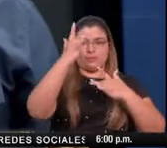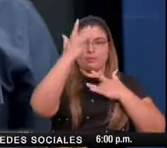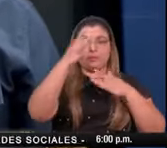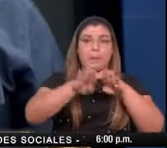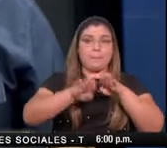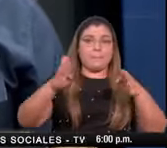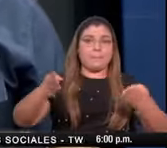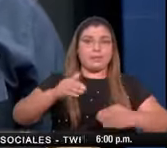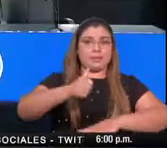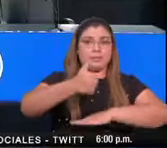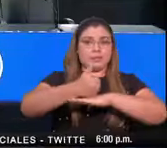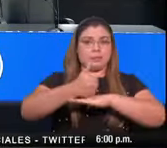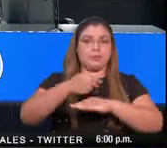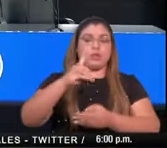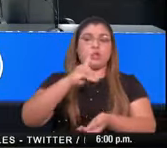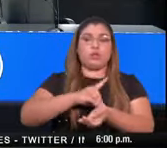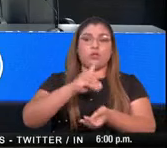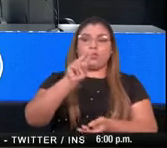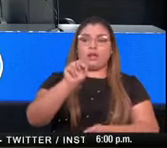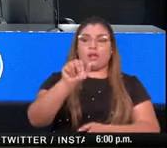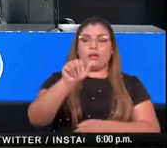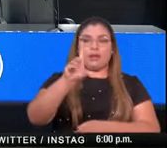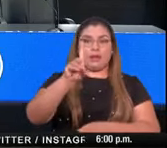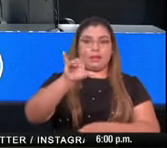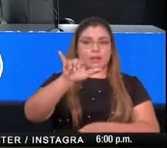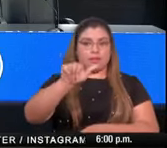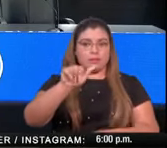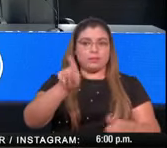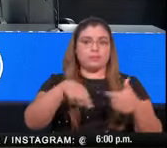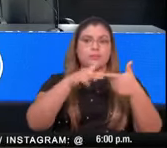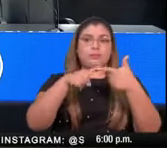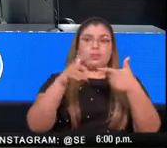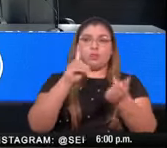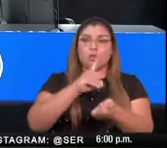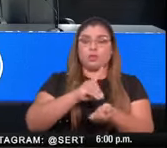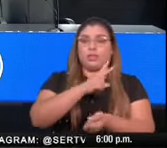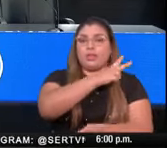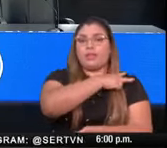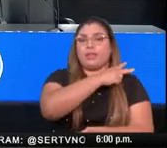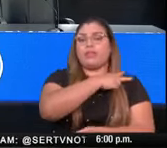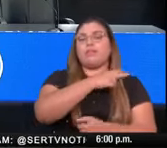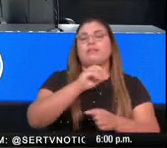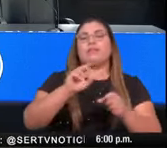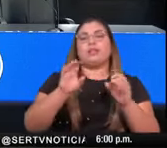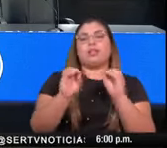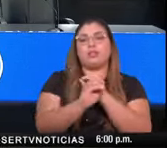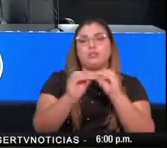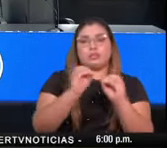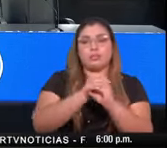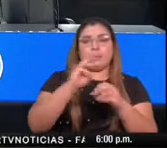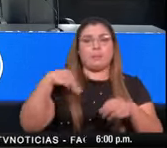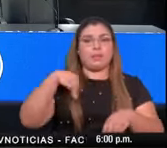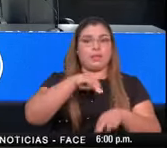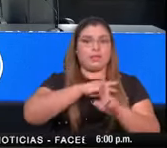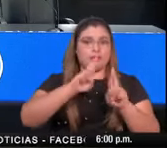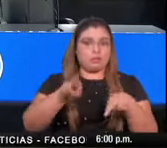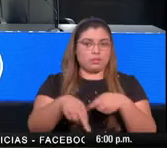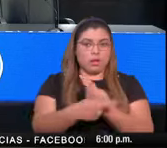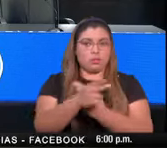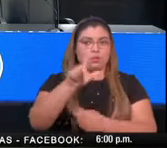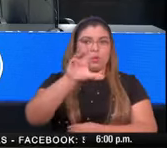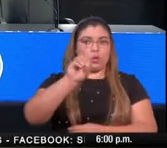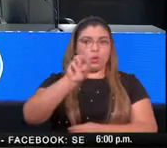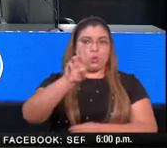doctora Nadia Porcel, directora general de Salud, Lourdes Moreno, jefa de Epidemiología del Ministerio de Salud, y el licenciado